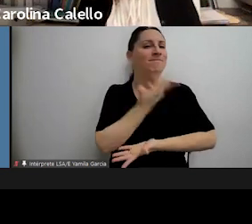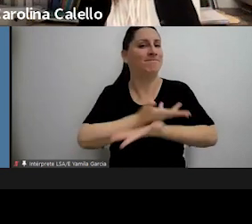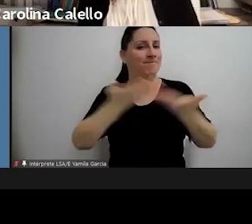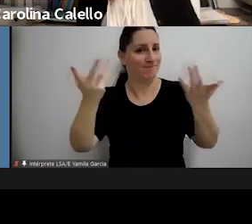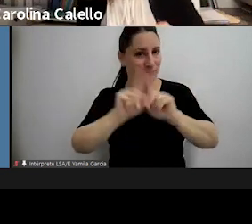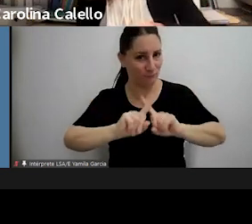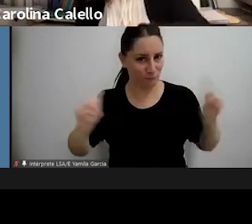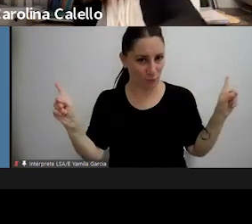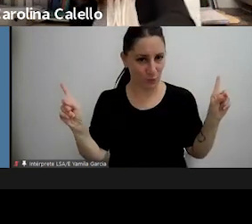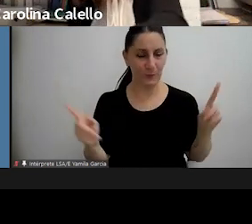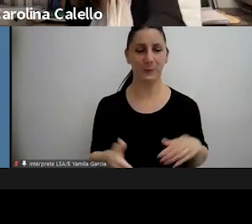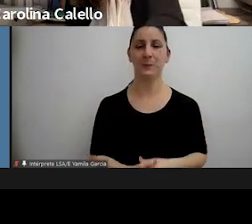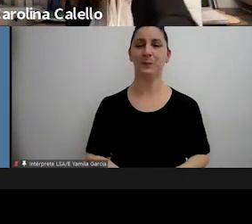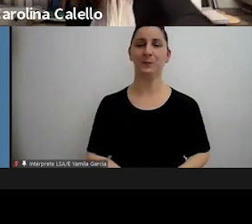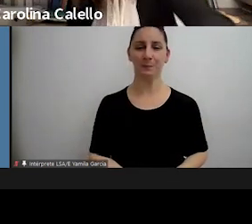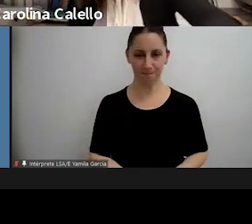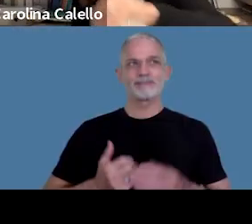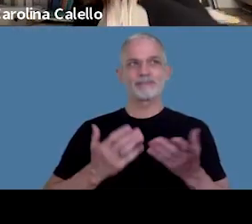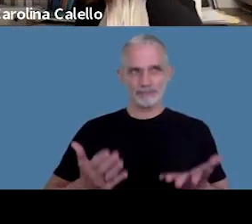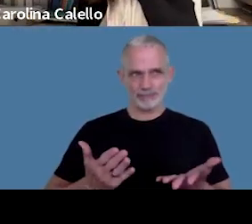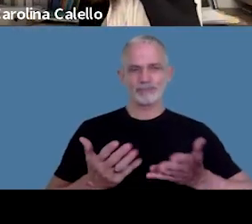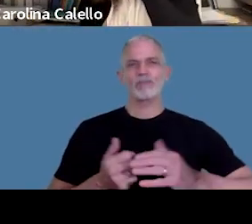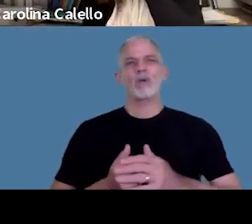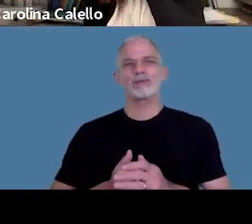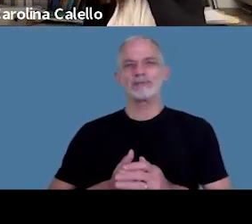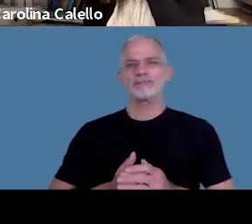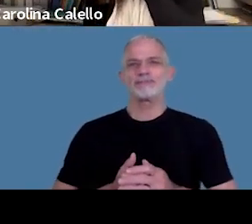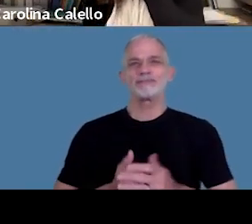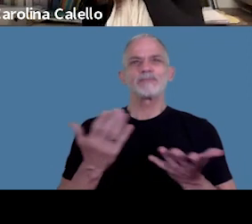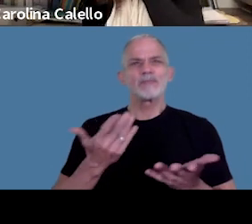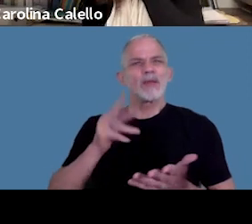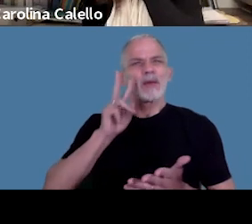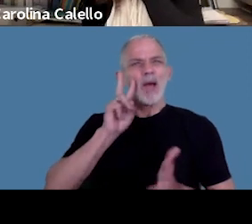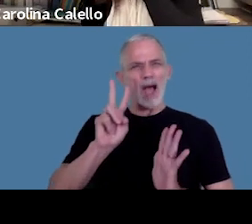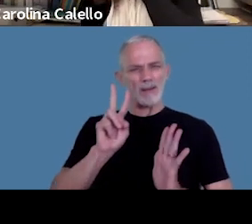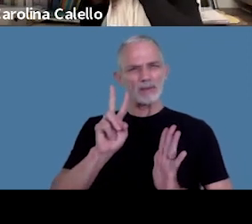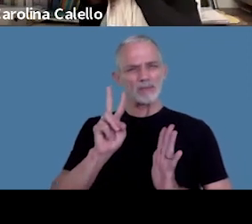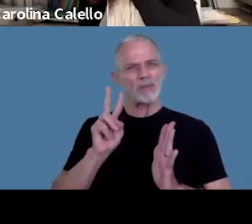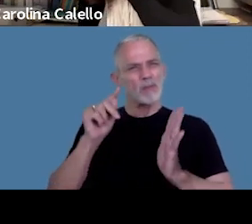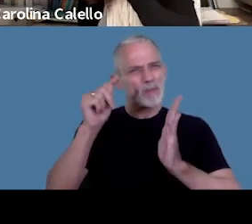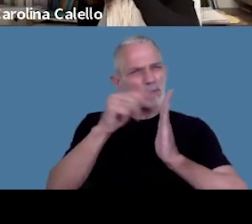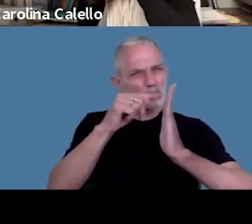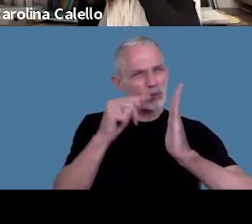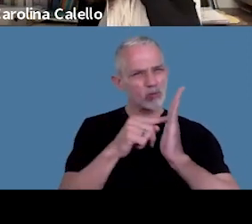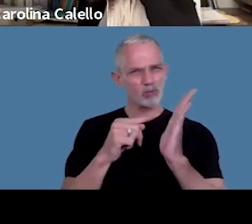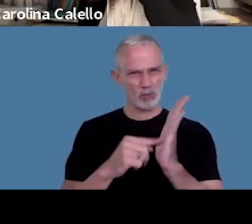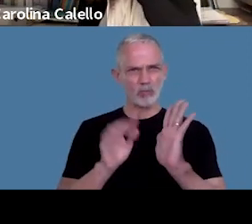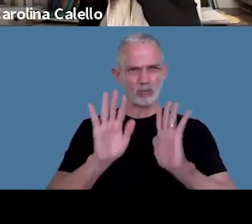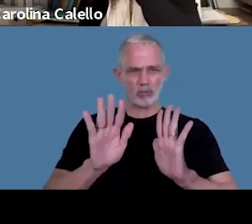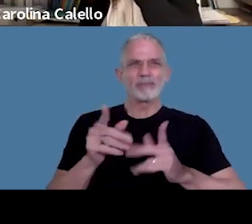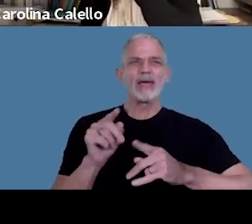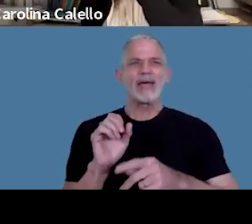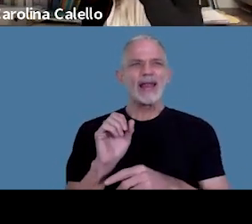partes bueno entonces vamos a ver en particular el